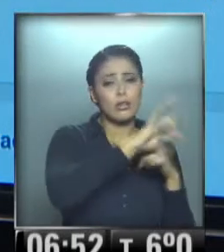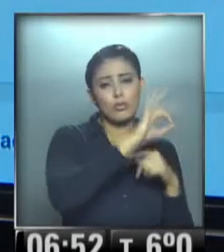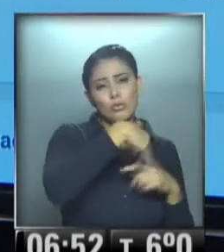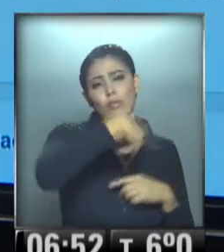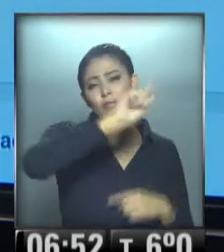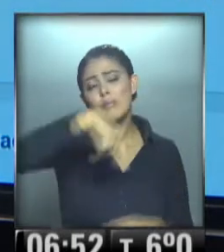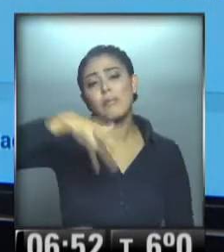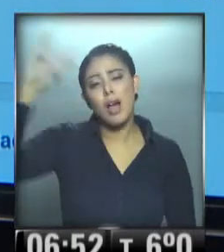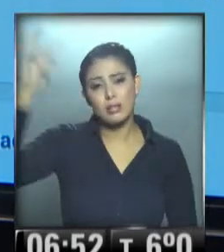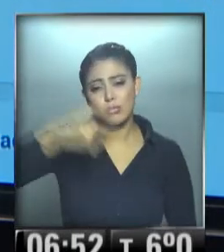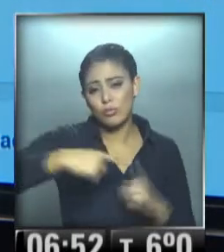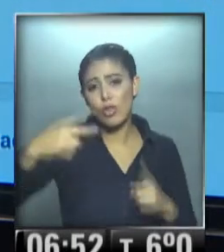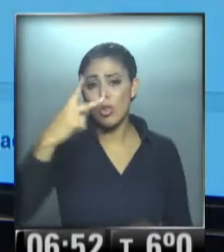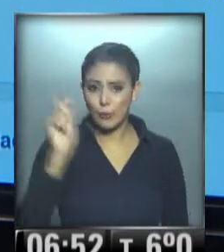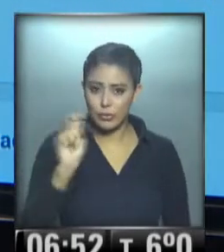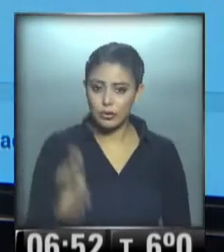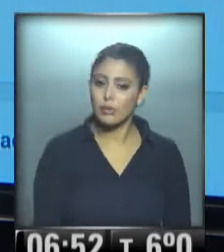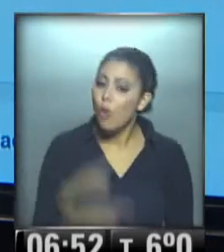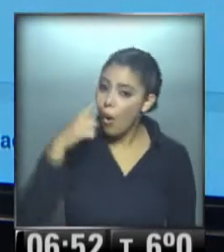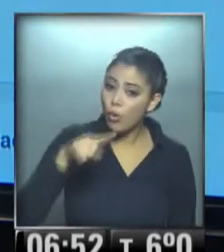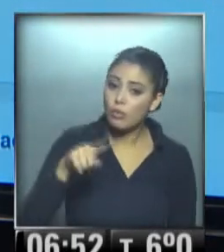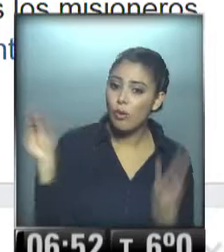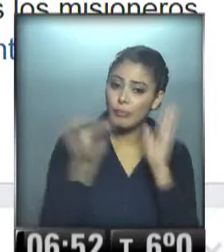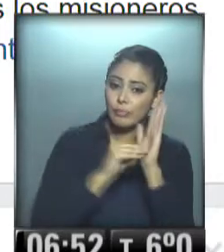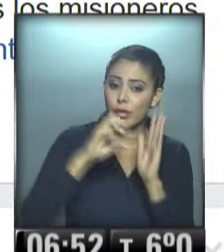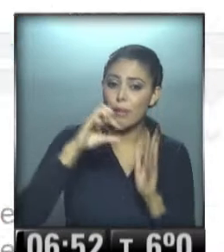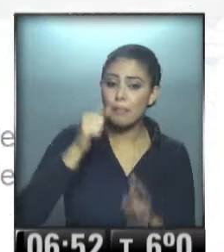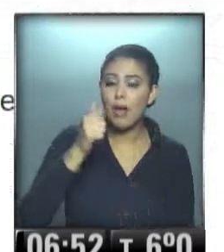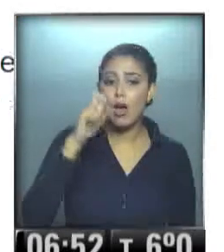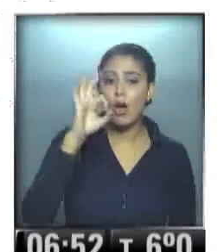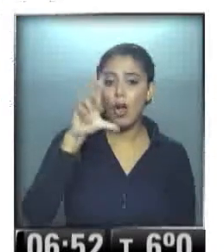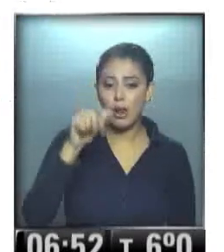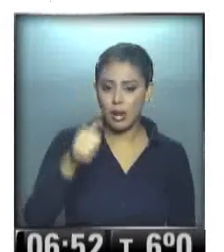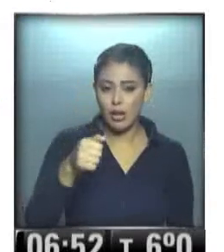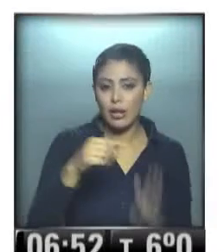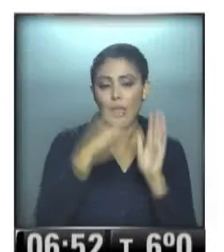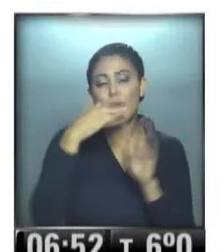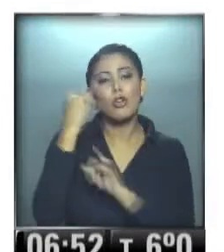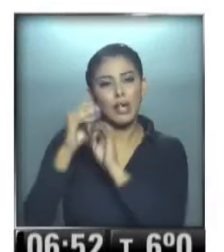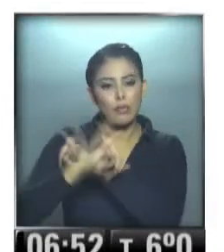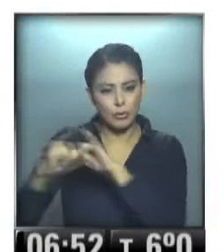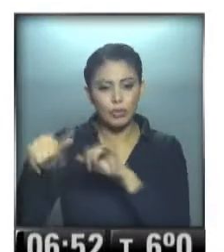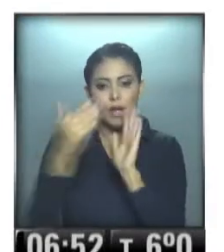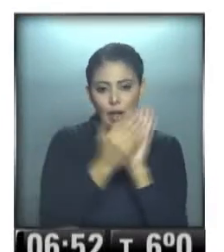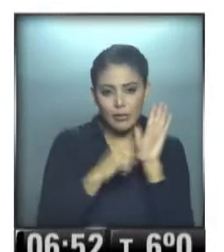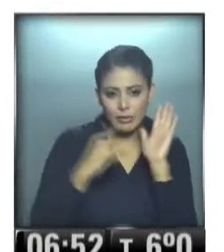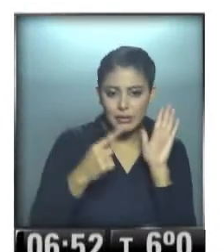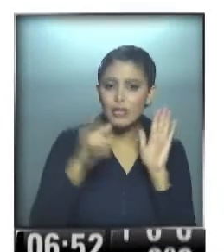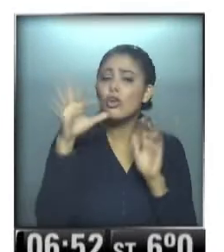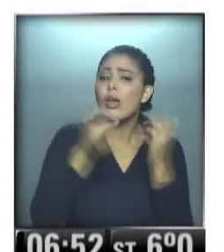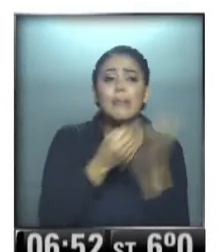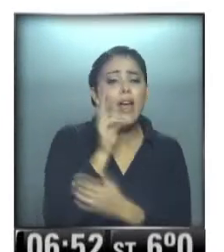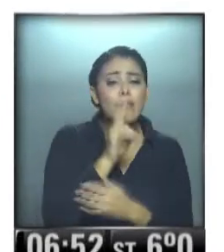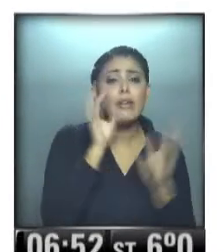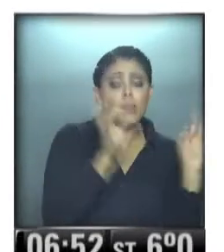agua, ¿eh? Los próximos dos meses. Vamos para el último. Paola Migoni. Y ya vamos con los anticipos. Ahí está. mira! Te vemos todas las